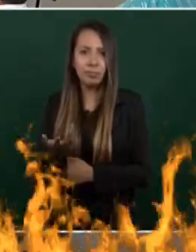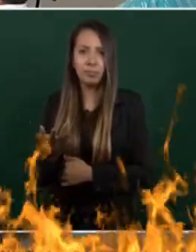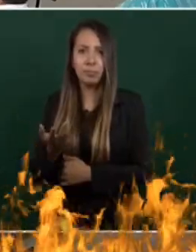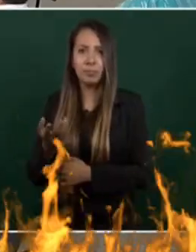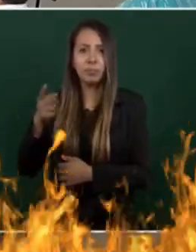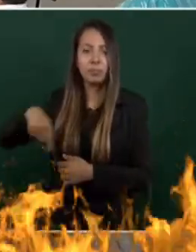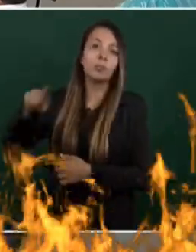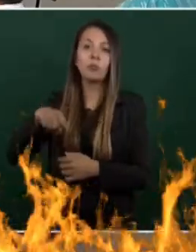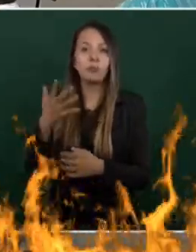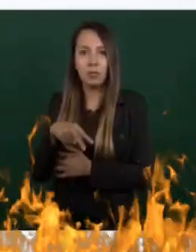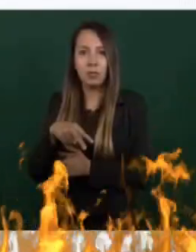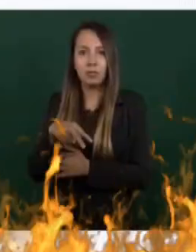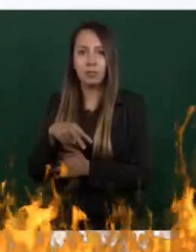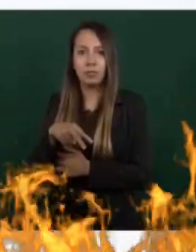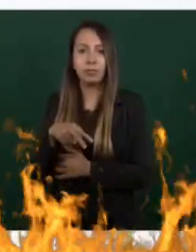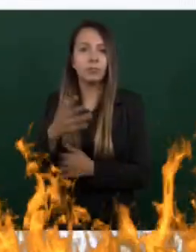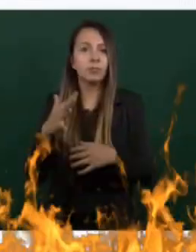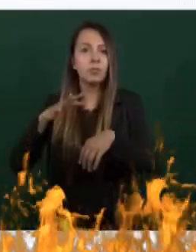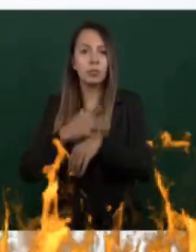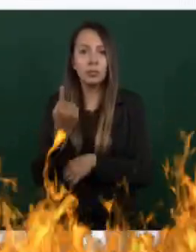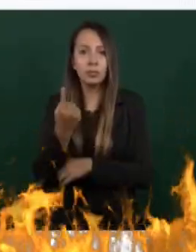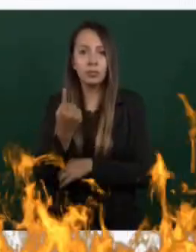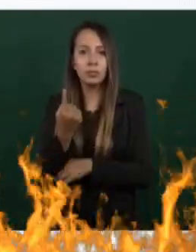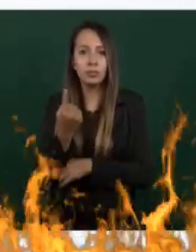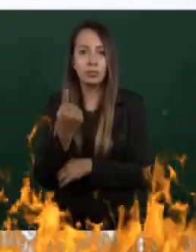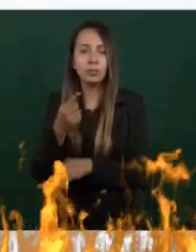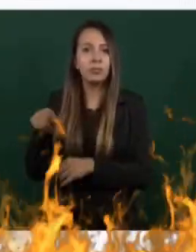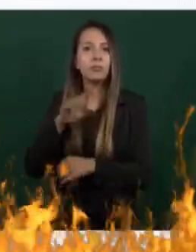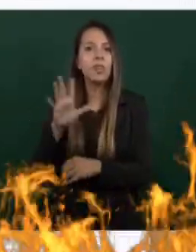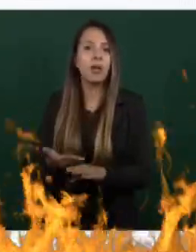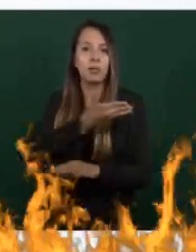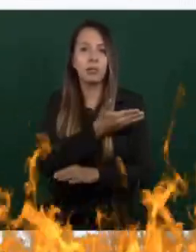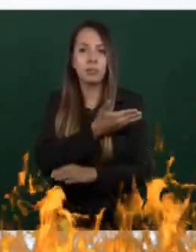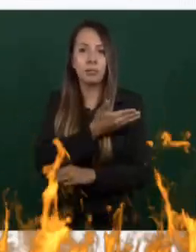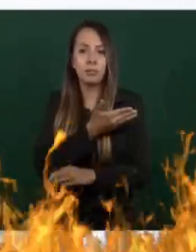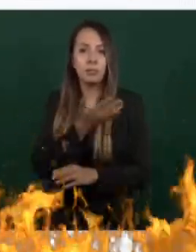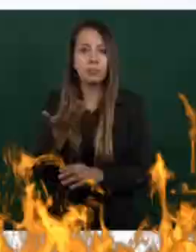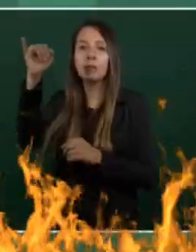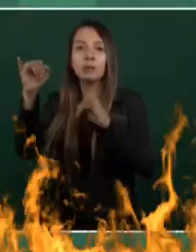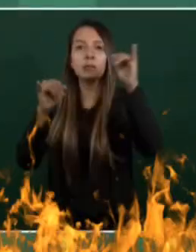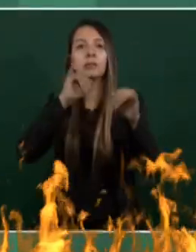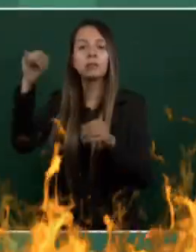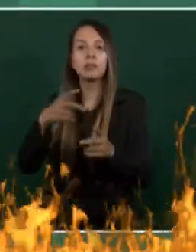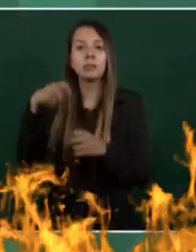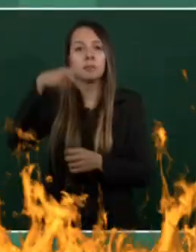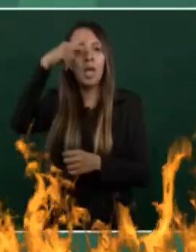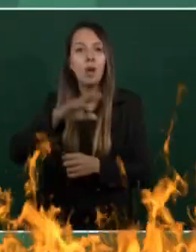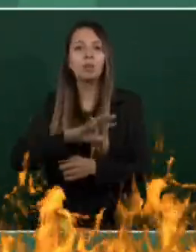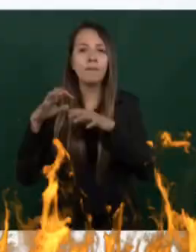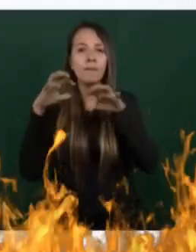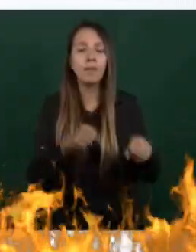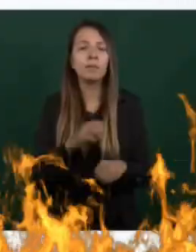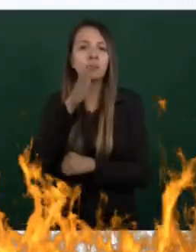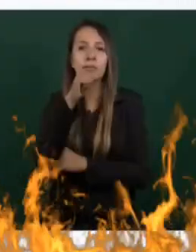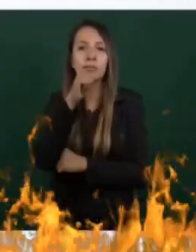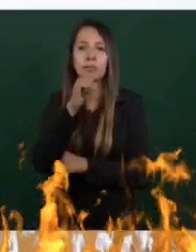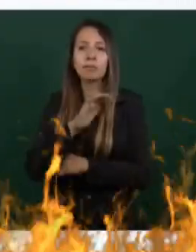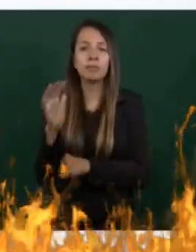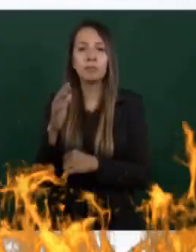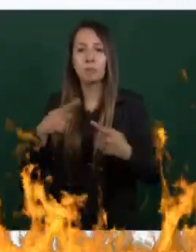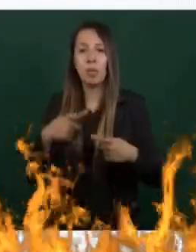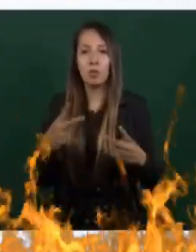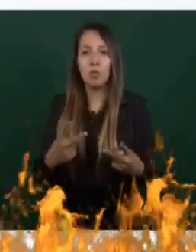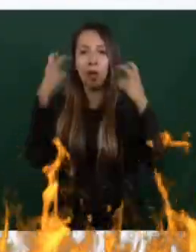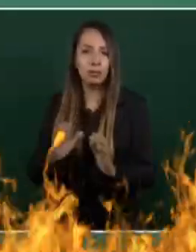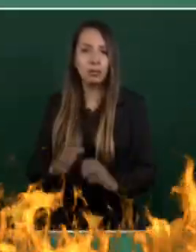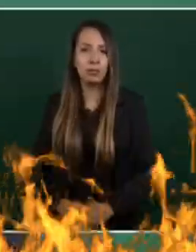Ellos apuestan a que le vaya mal a México. ¿Por qué? Ya no tienen los privilegios de antes. Ya no se permite robar. Ya México no es tierra de conquista. Nadie se